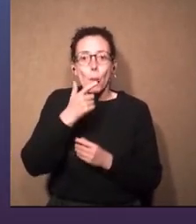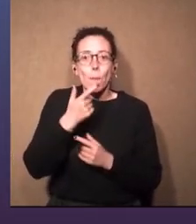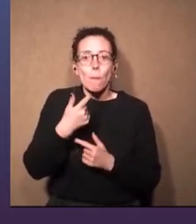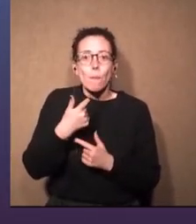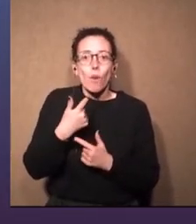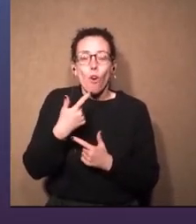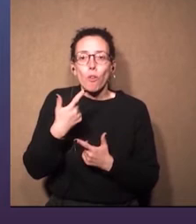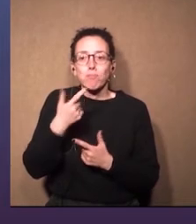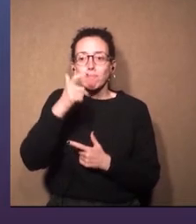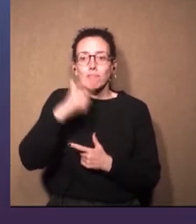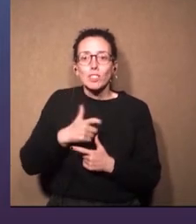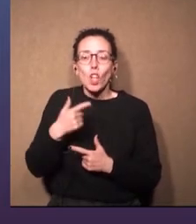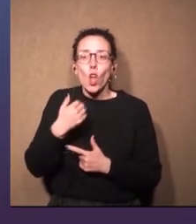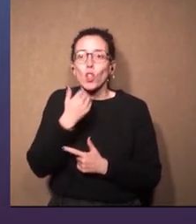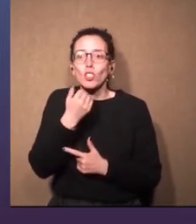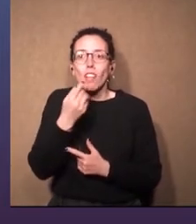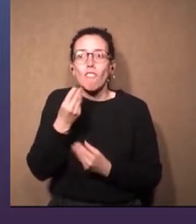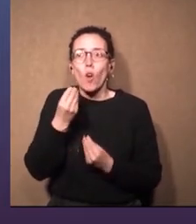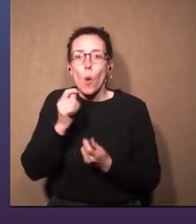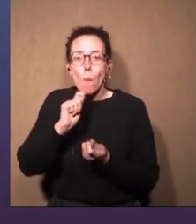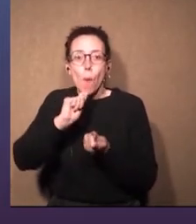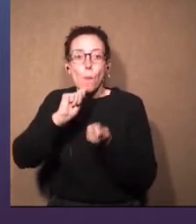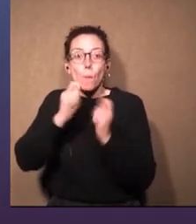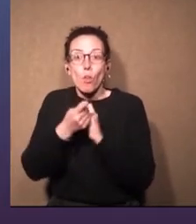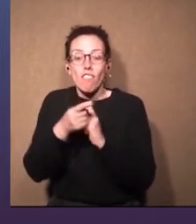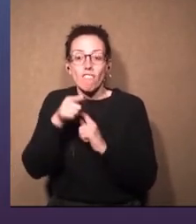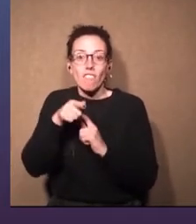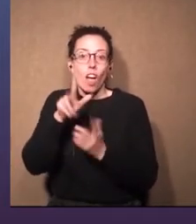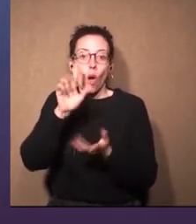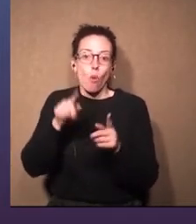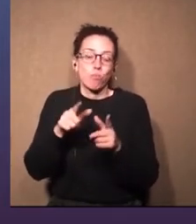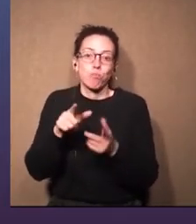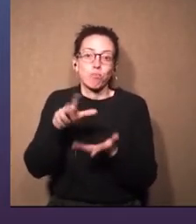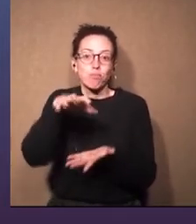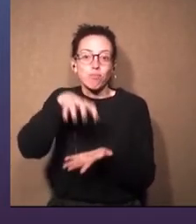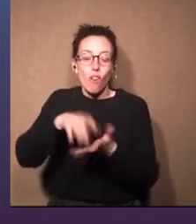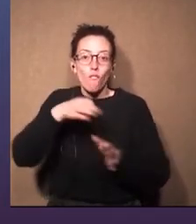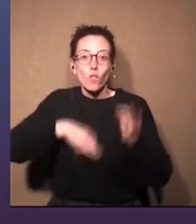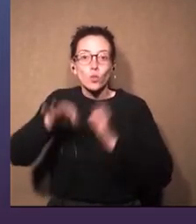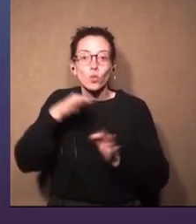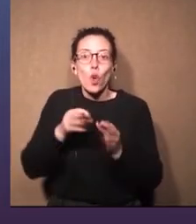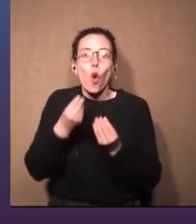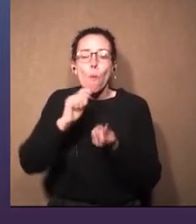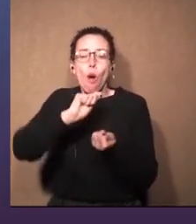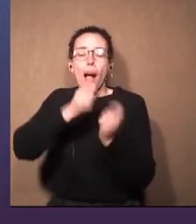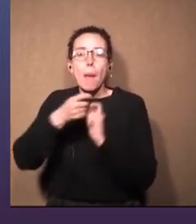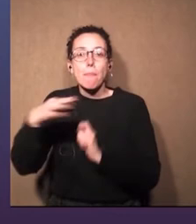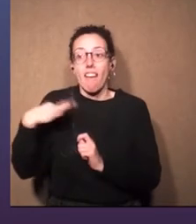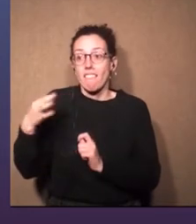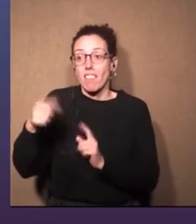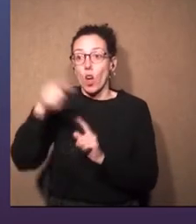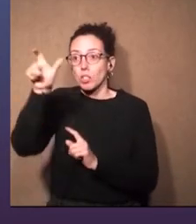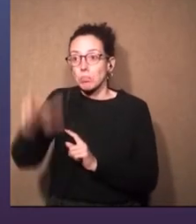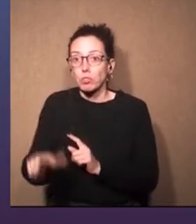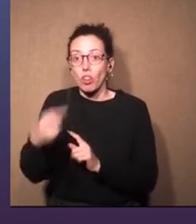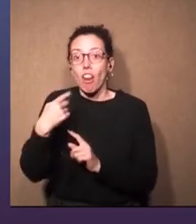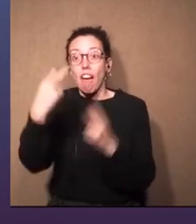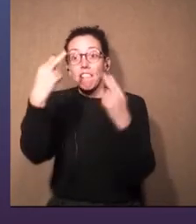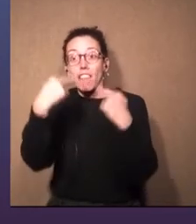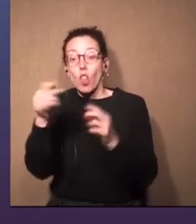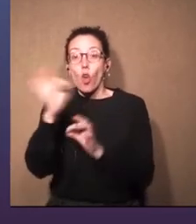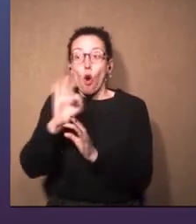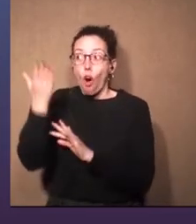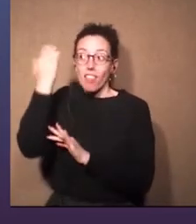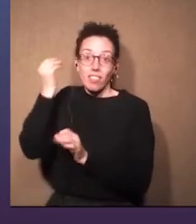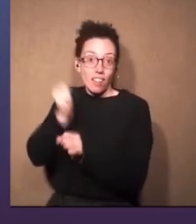sabe hasta cuánto modifica en una función la vida de alguien, ¿no? Quienes están arriba, quienes están en el costado, quienes